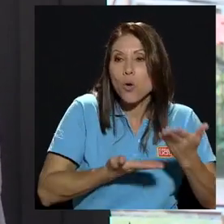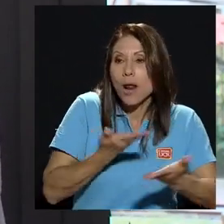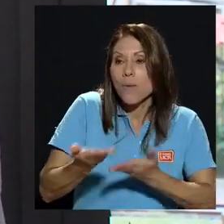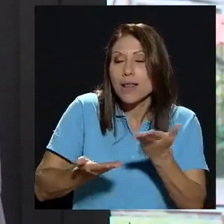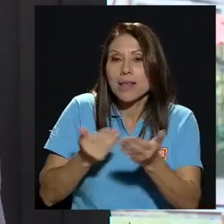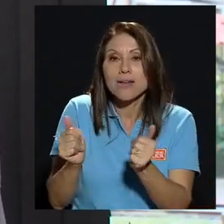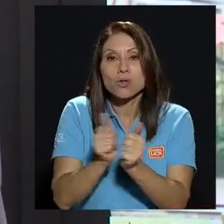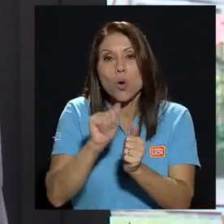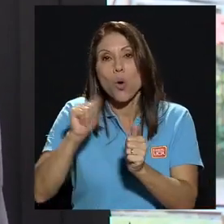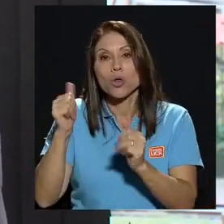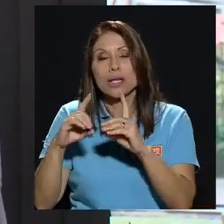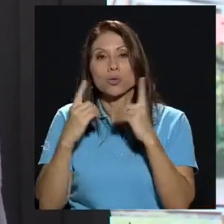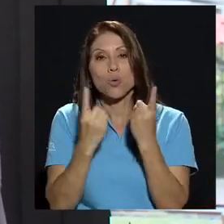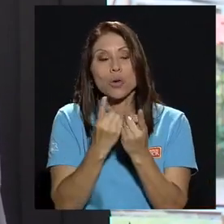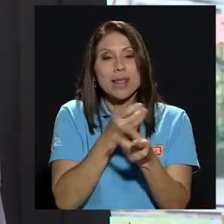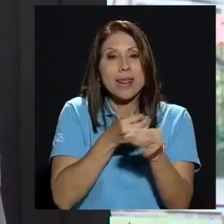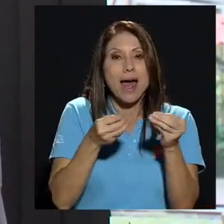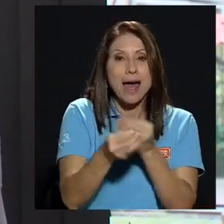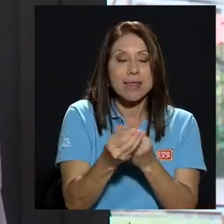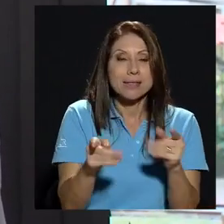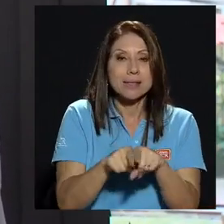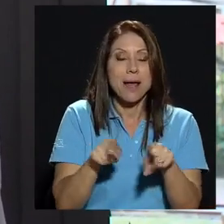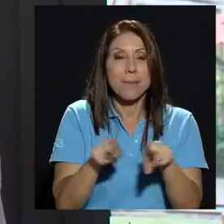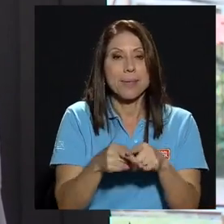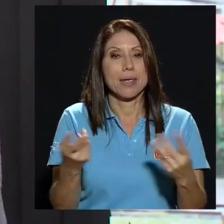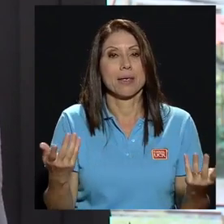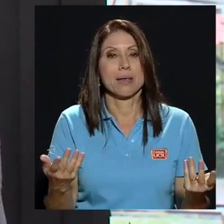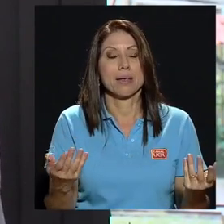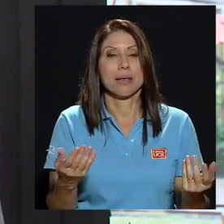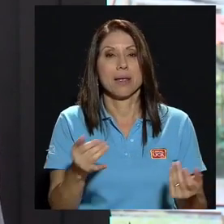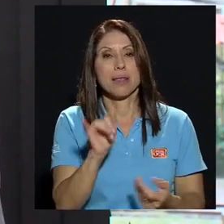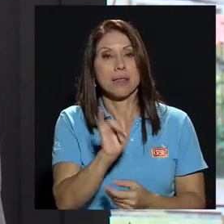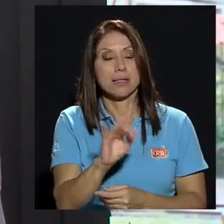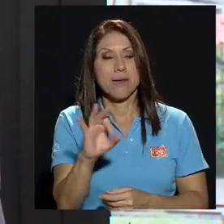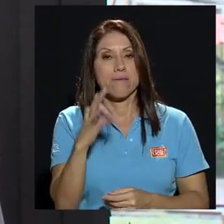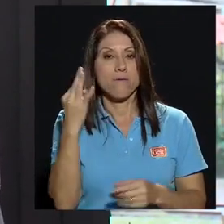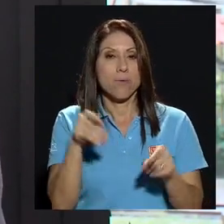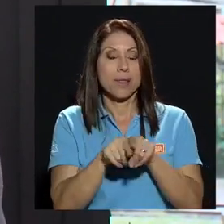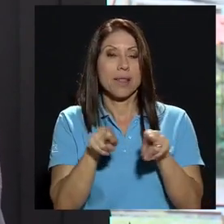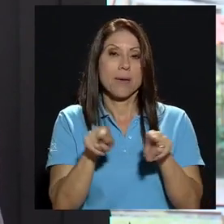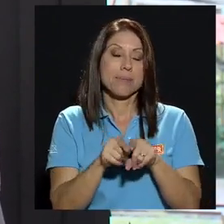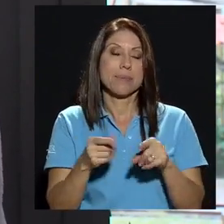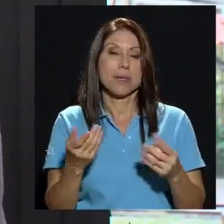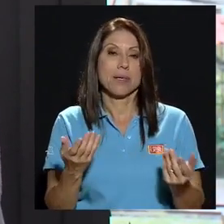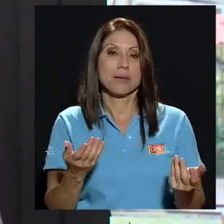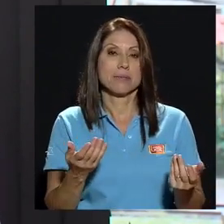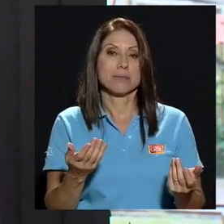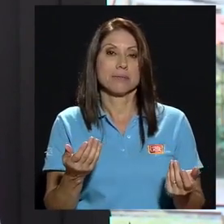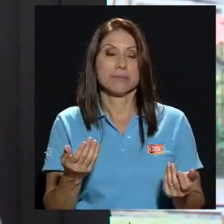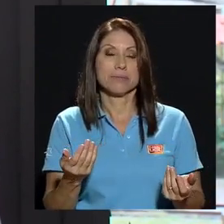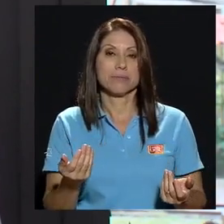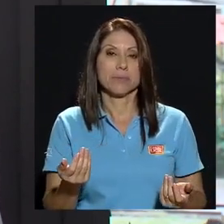unidades también y de esa forma también buscar como